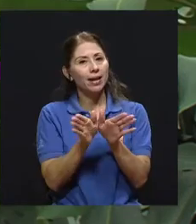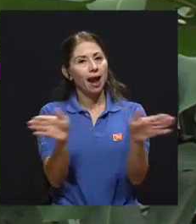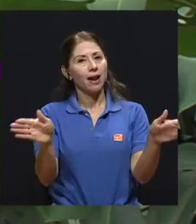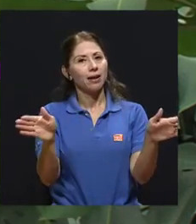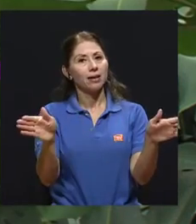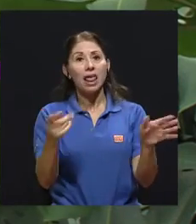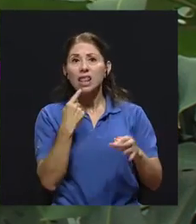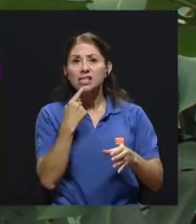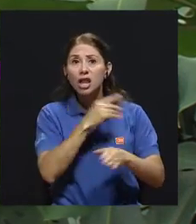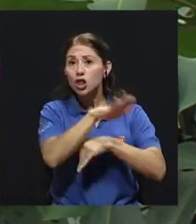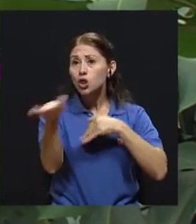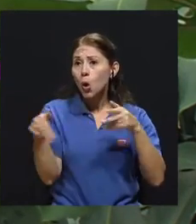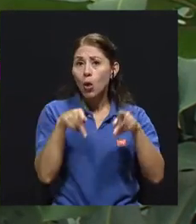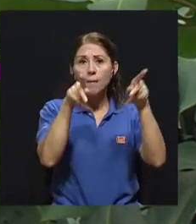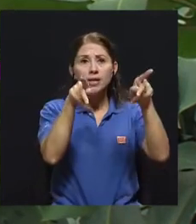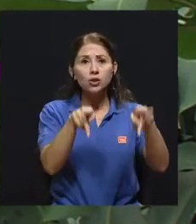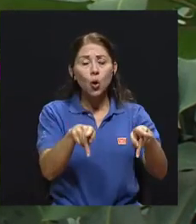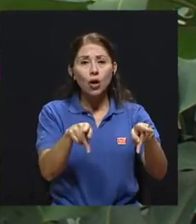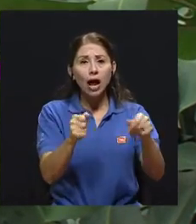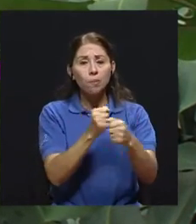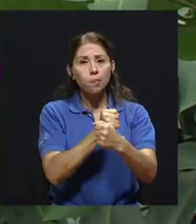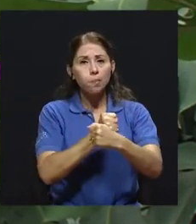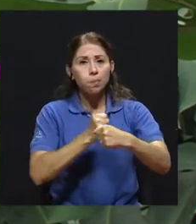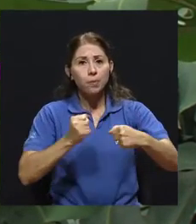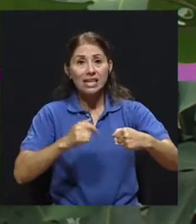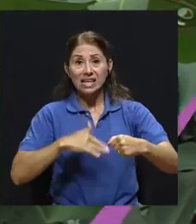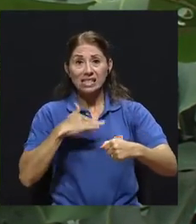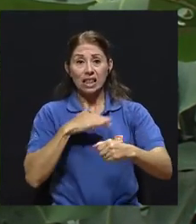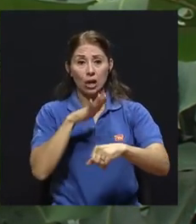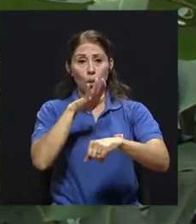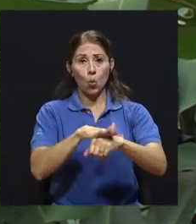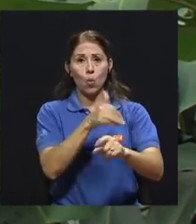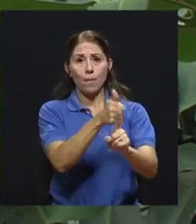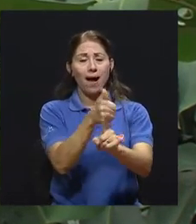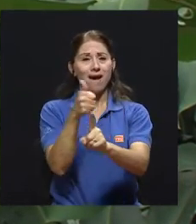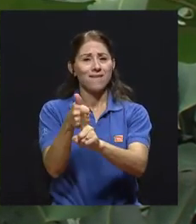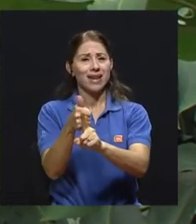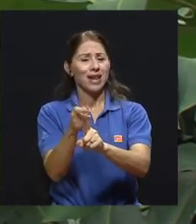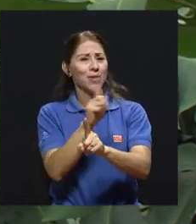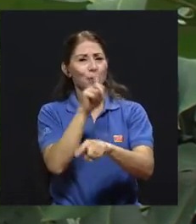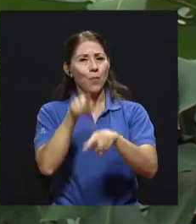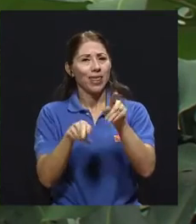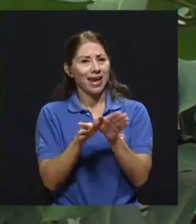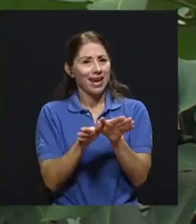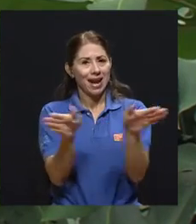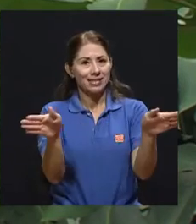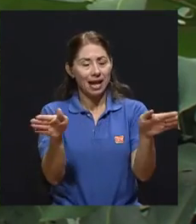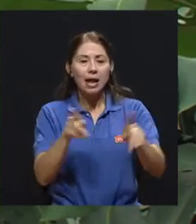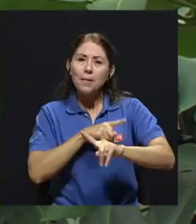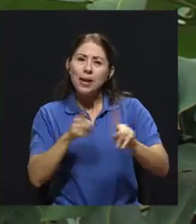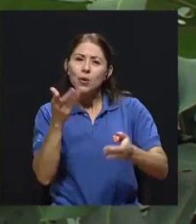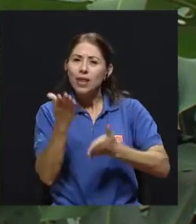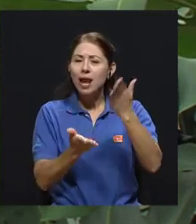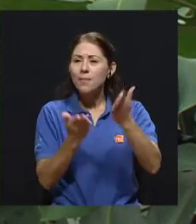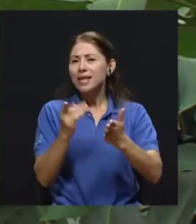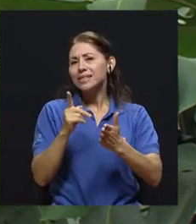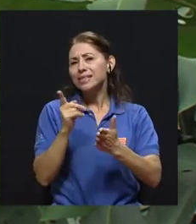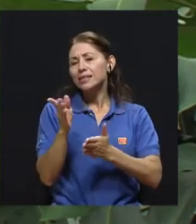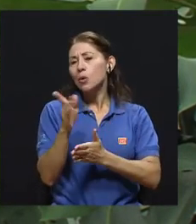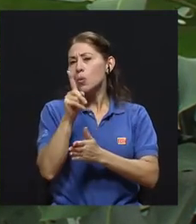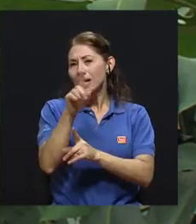que toda persona con obesidad se va a sentir culpable, pero sí es muy factible que sea otra emoción que se asocie